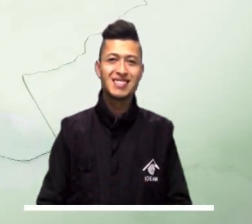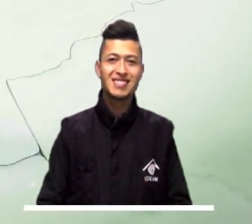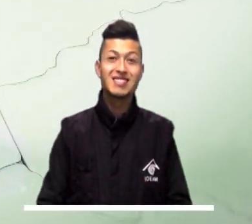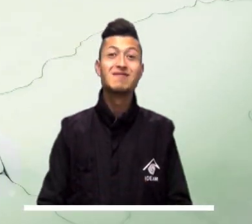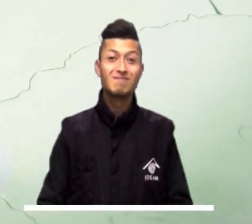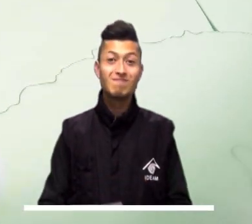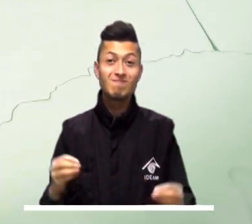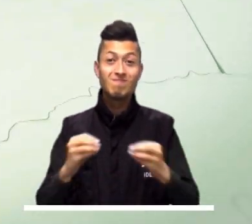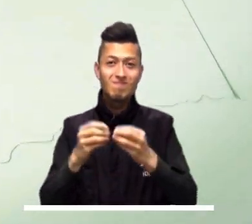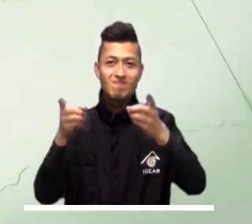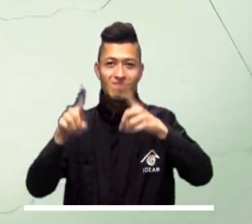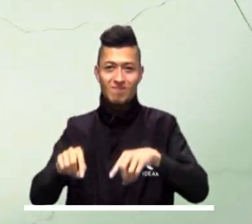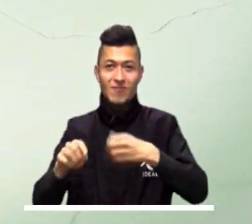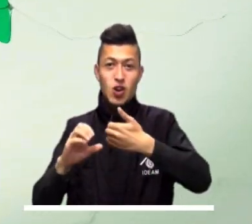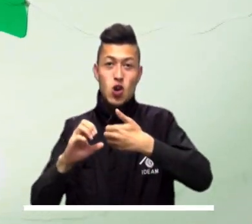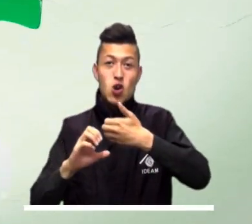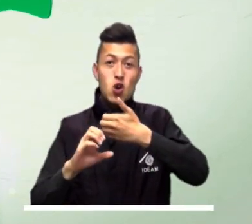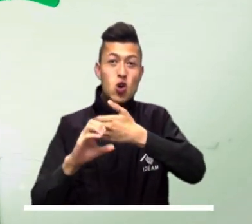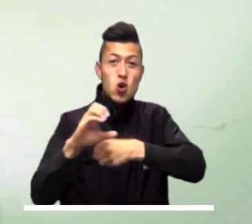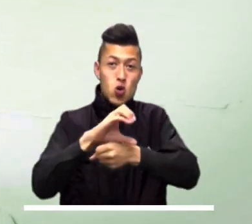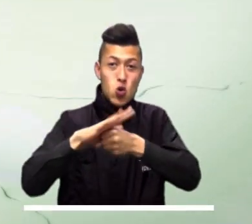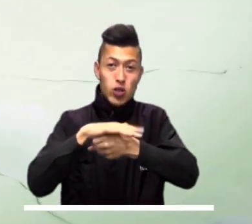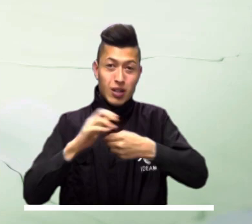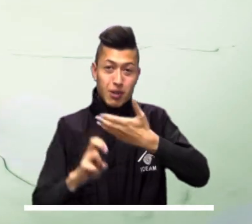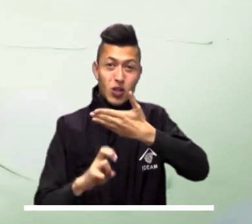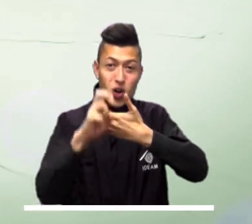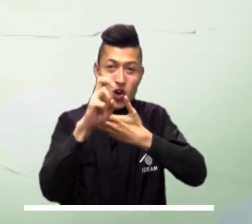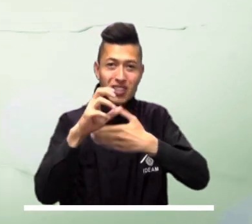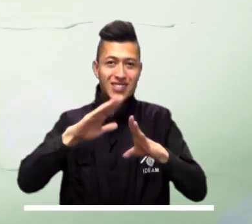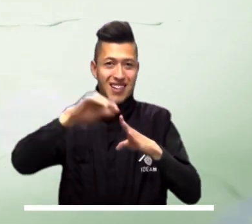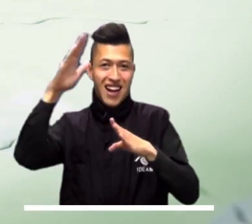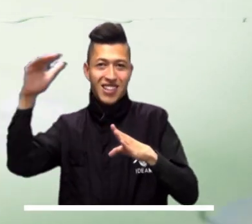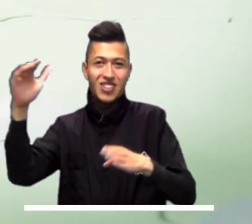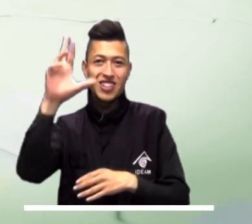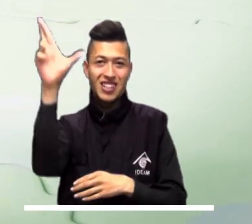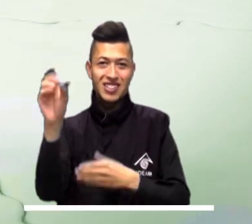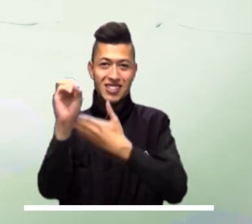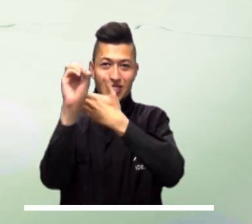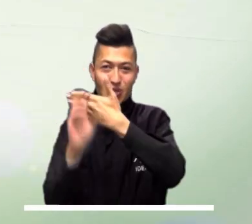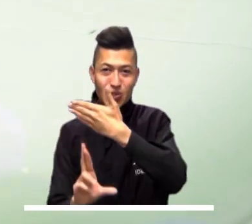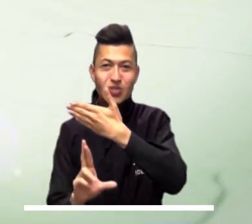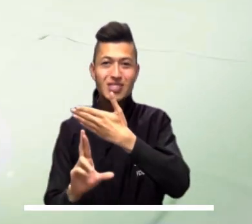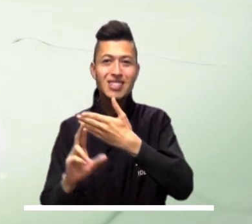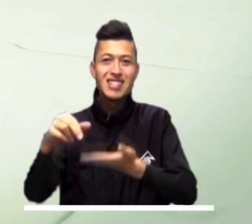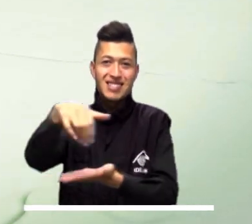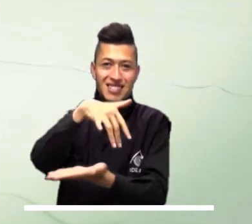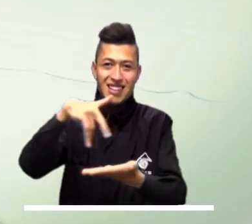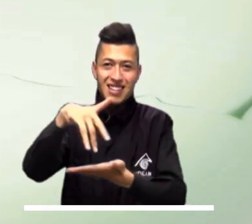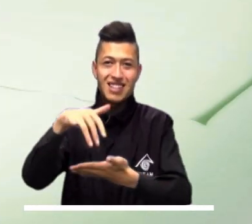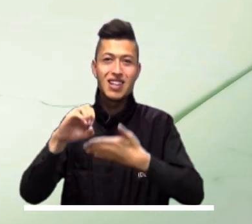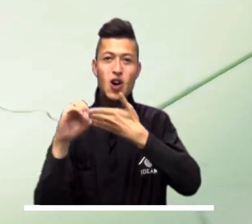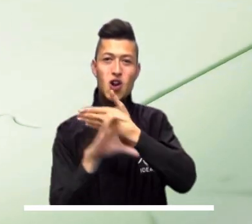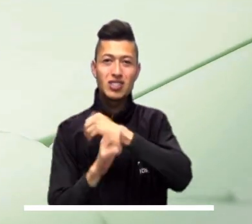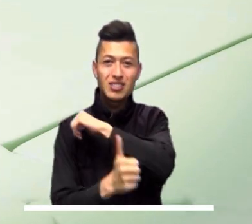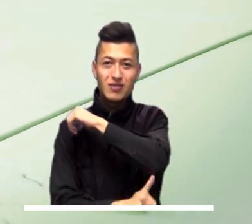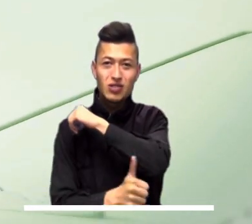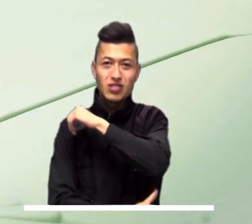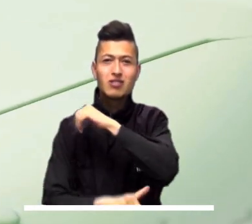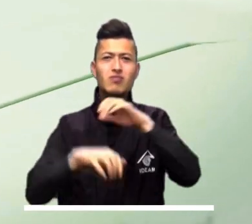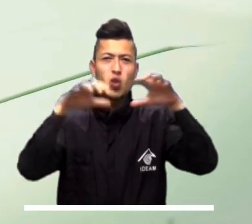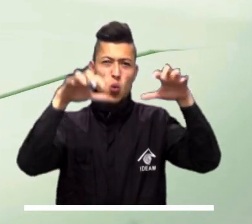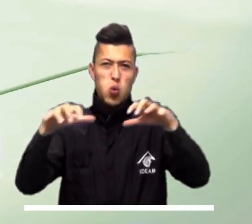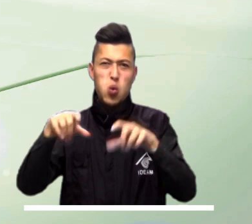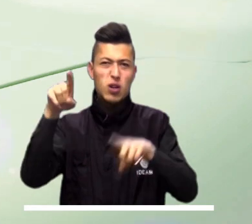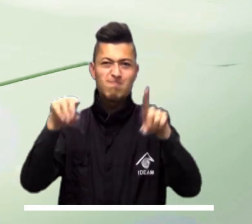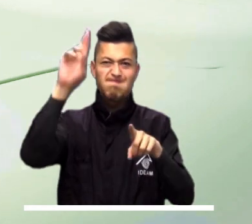También puede llover al norte de Cundinamarca, Antioquia, sur de Risaralda, Santander y occidente de Boyacá, de nuevo con posibles